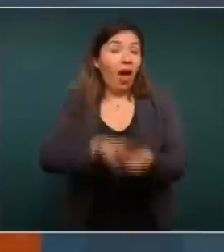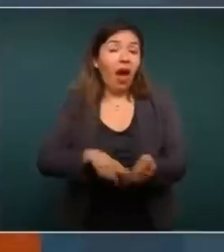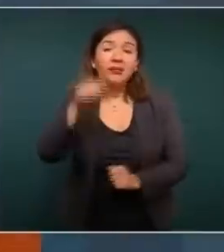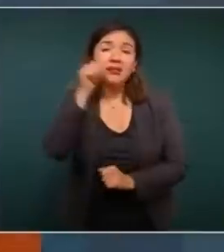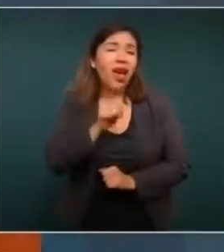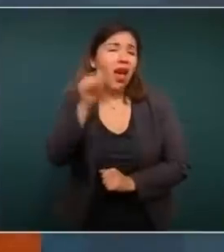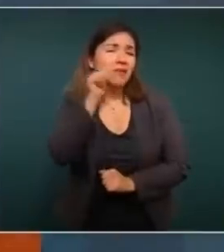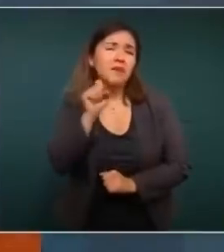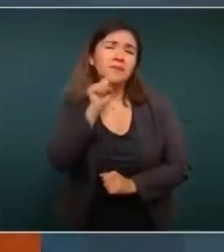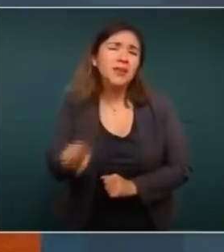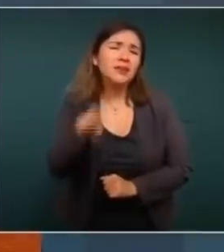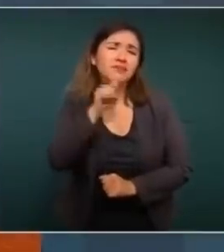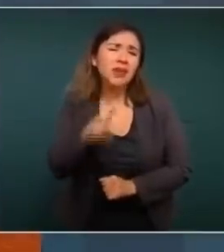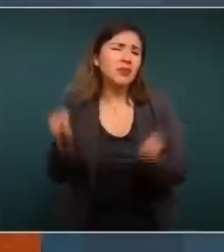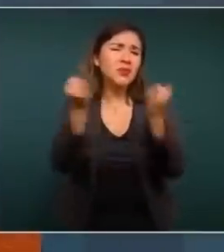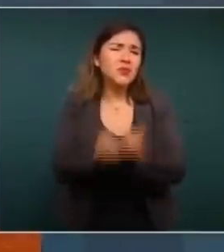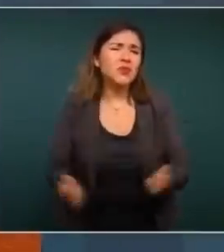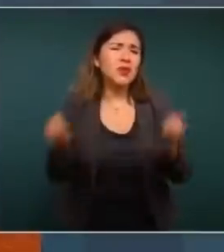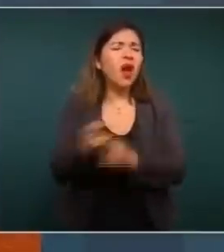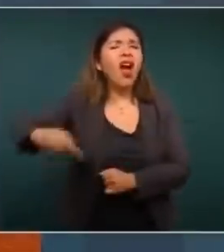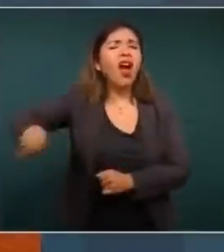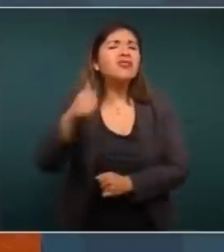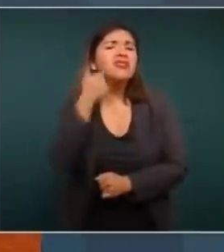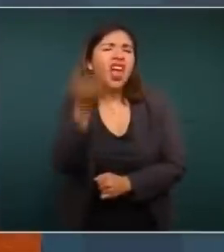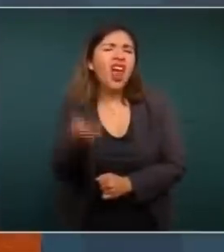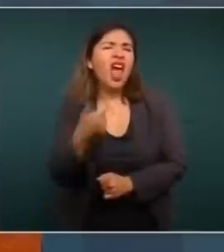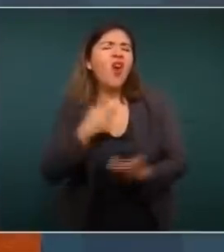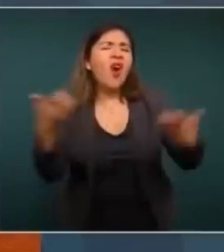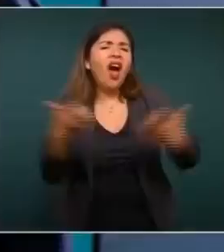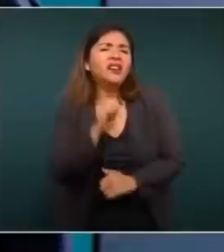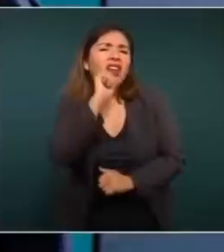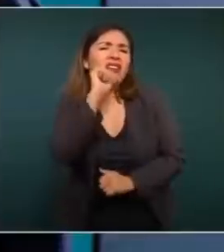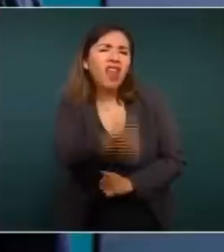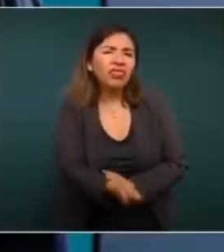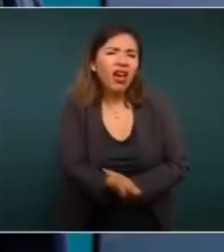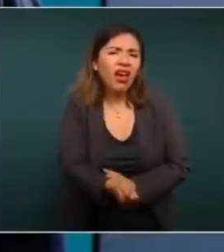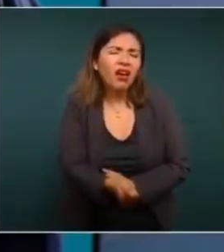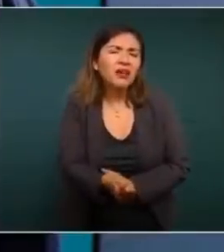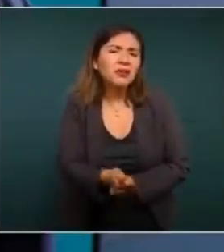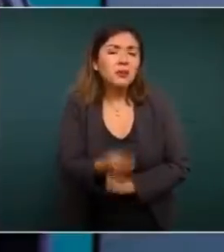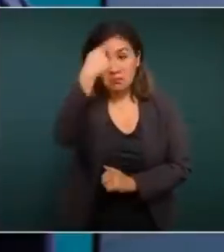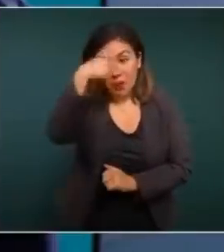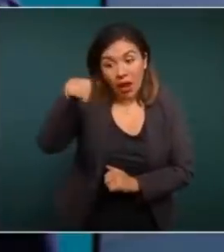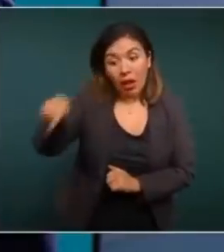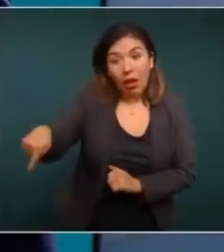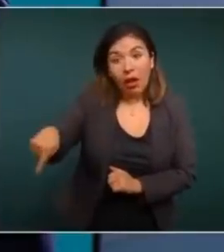esto, quisieran que no hiciéramos nada para que